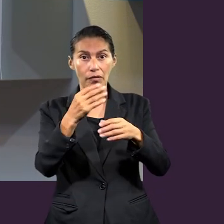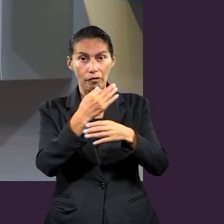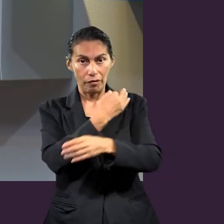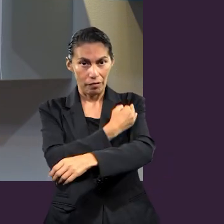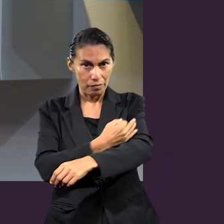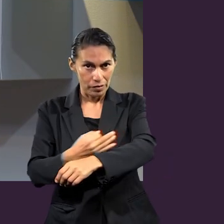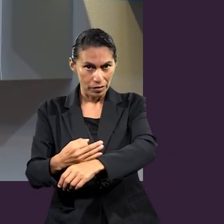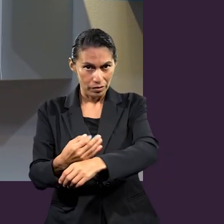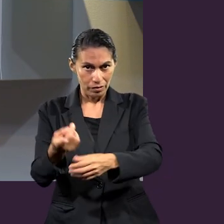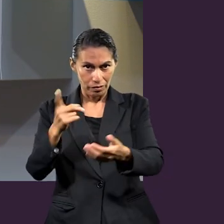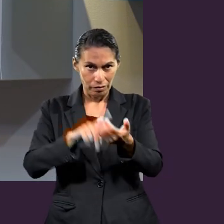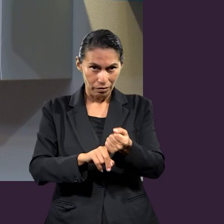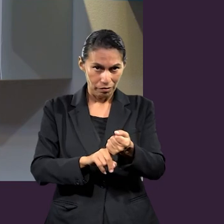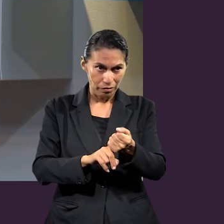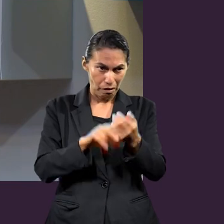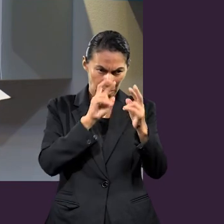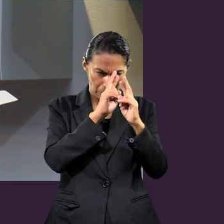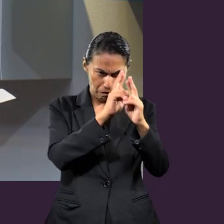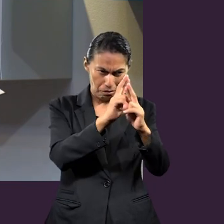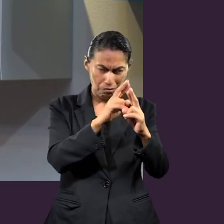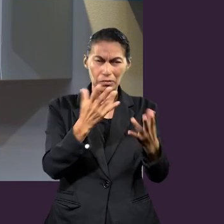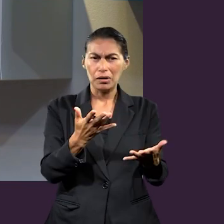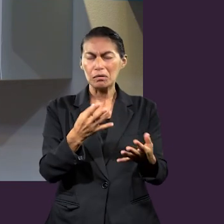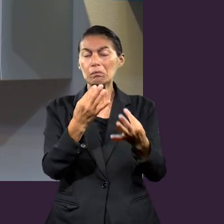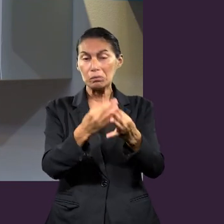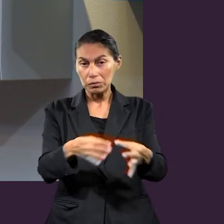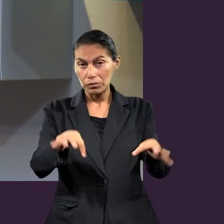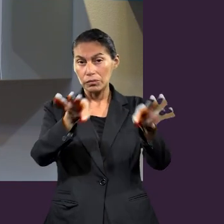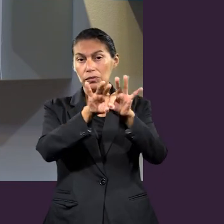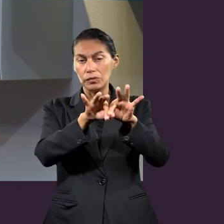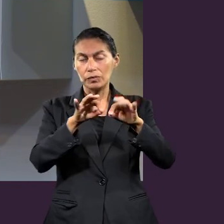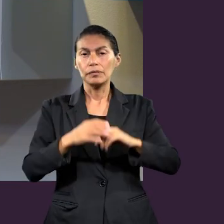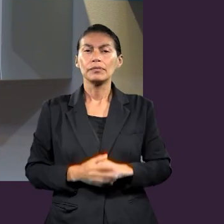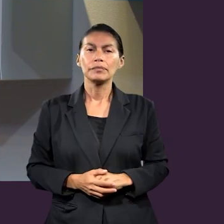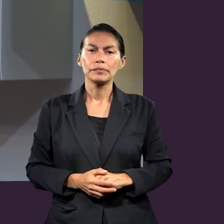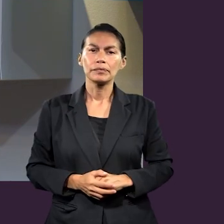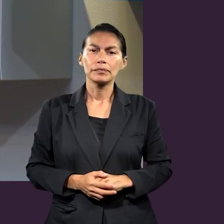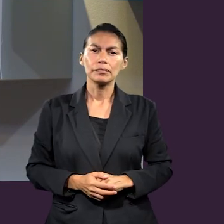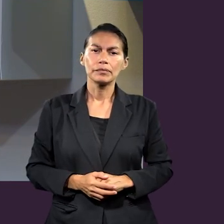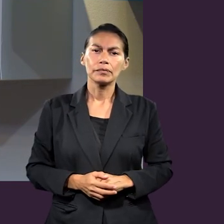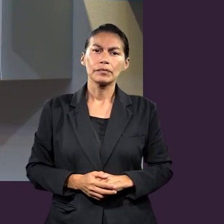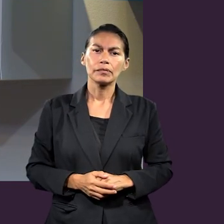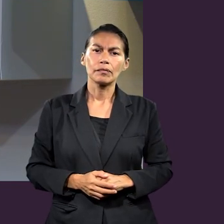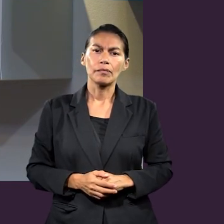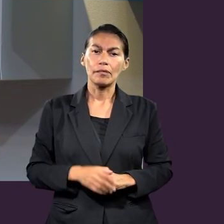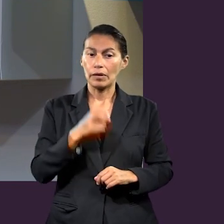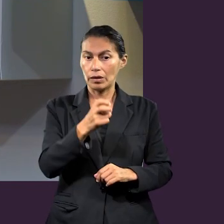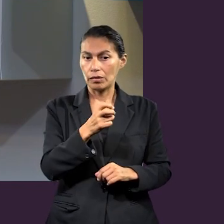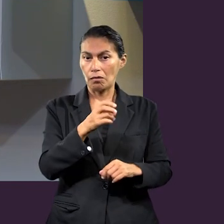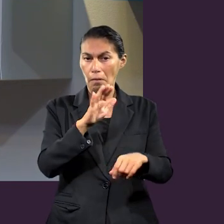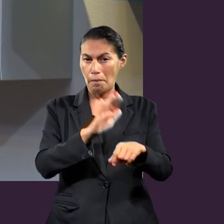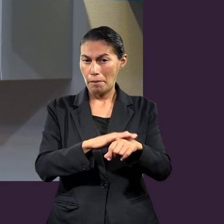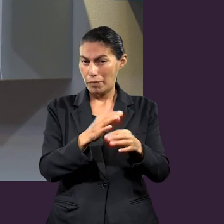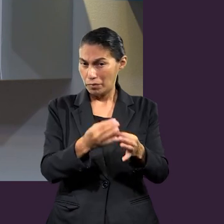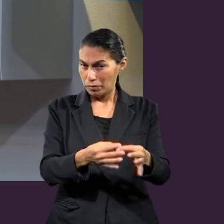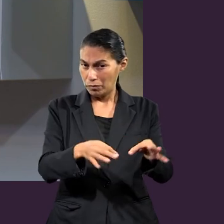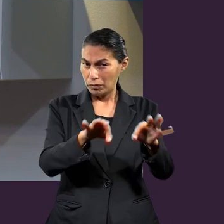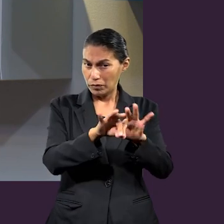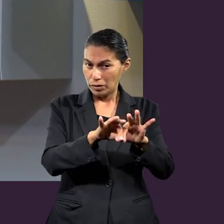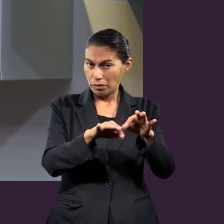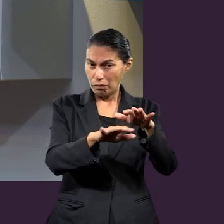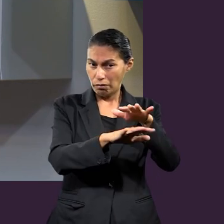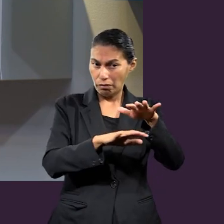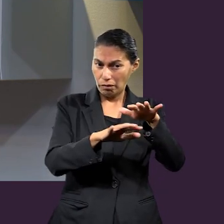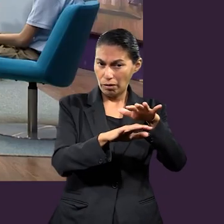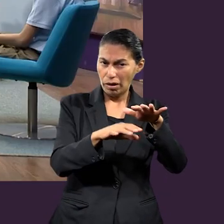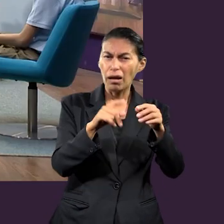familia, el respeto mutuo es importante. Y el pilar que construye ese respeto